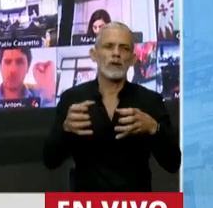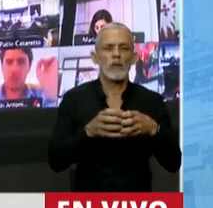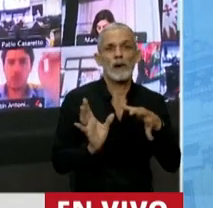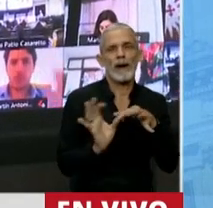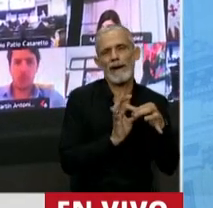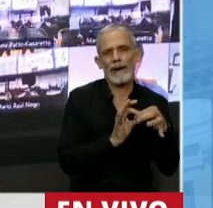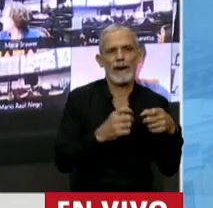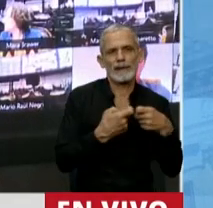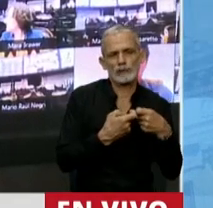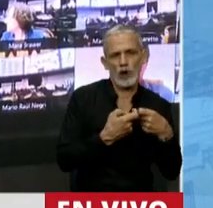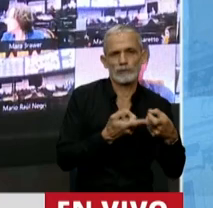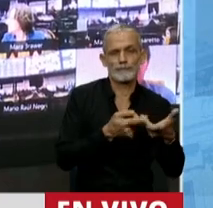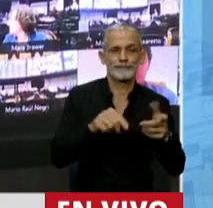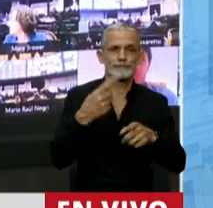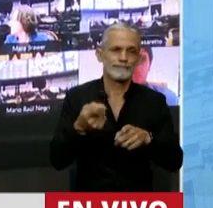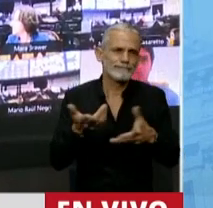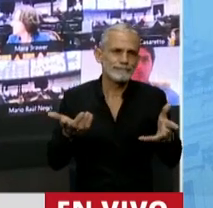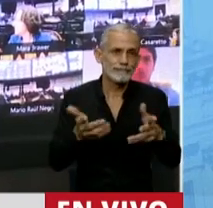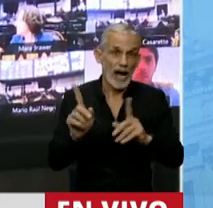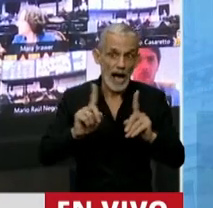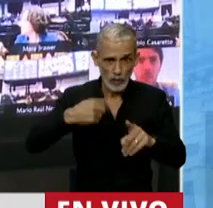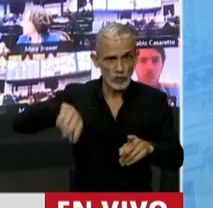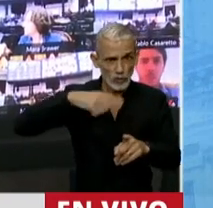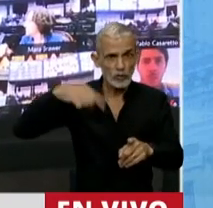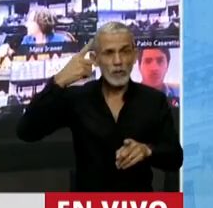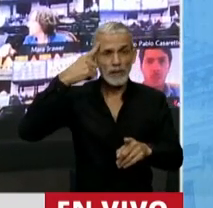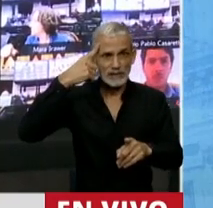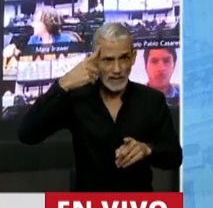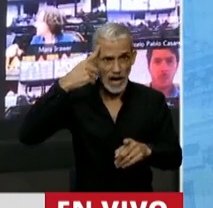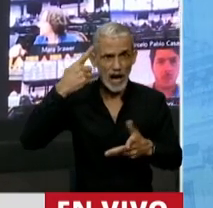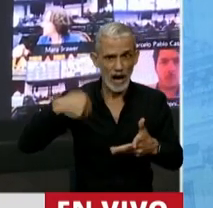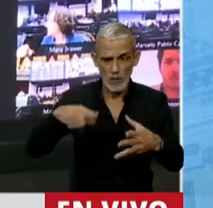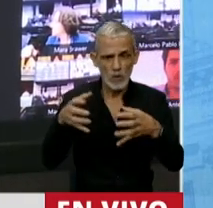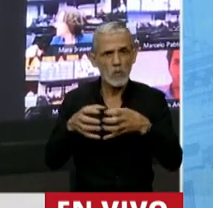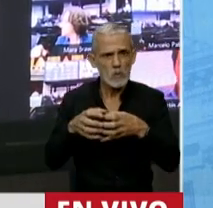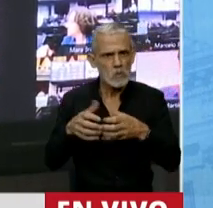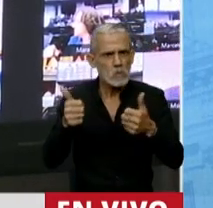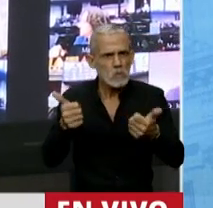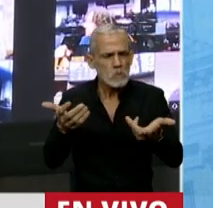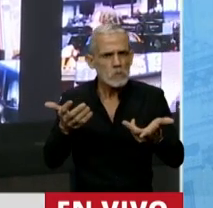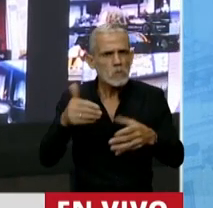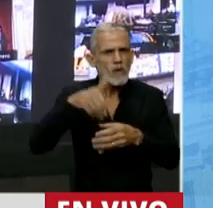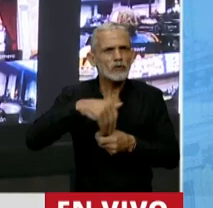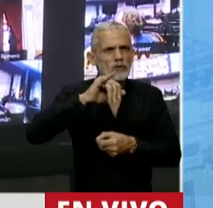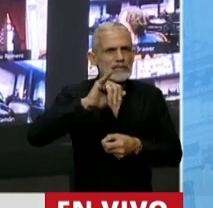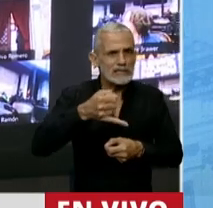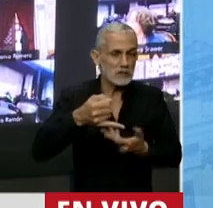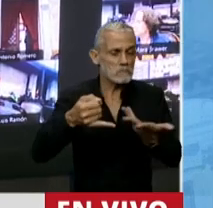aliados, cuando algunos de nosotros pensamos que es razonable acompañar